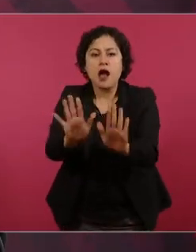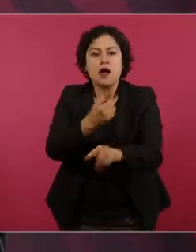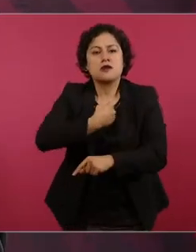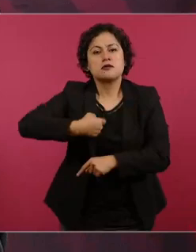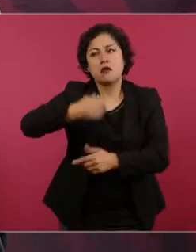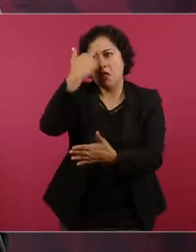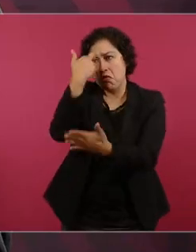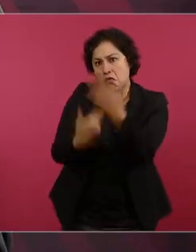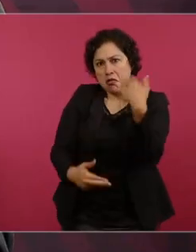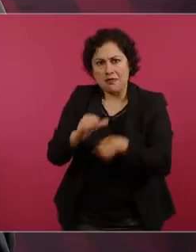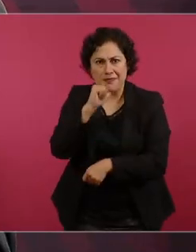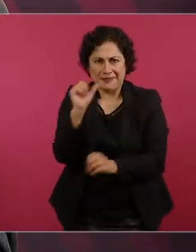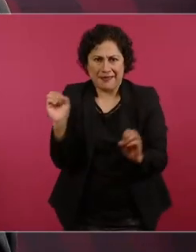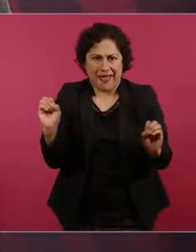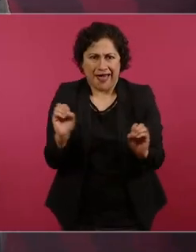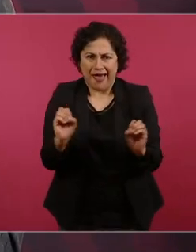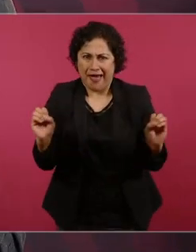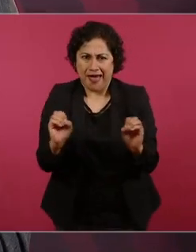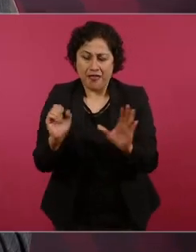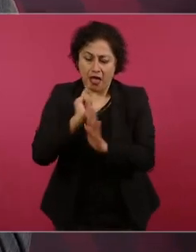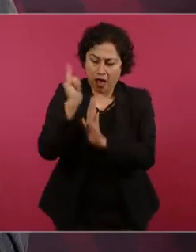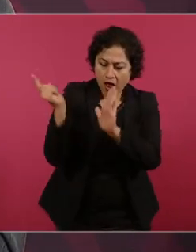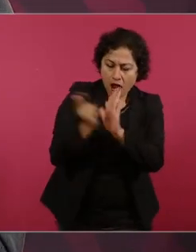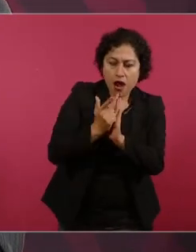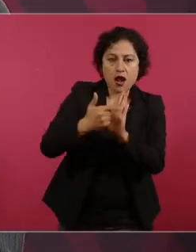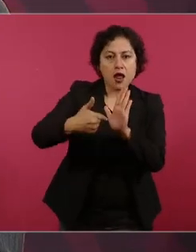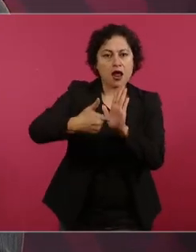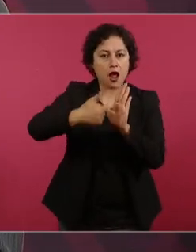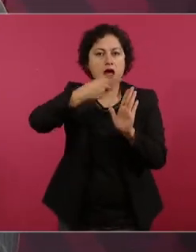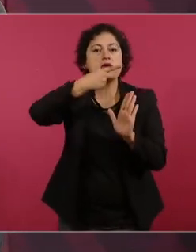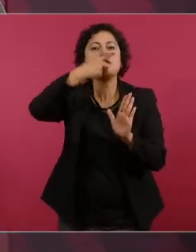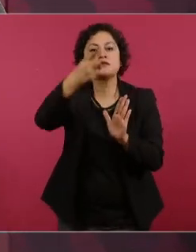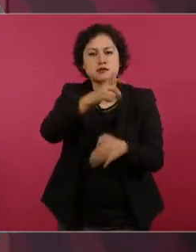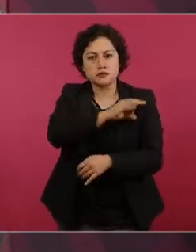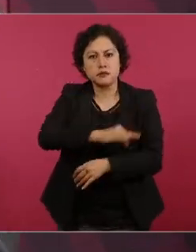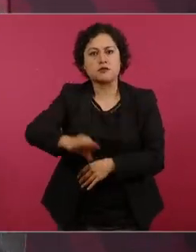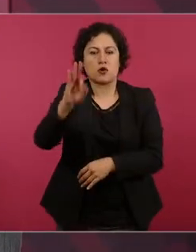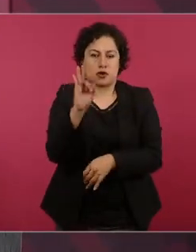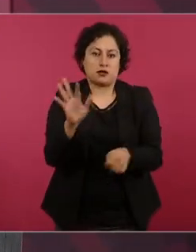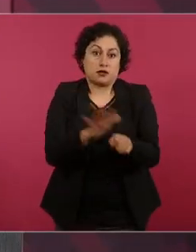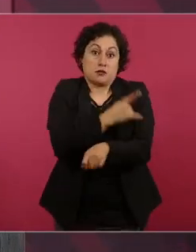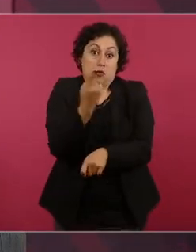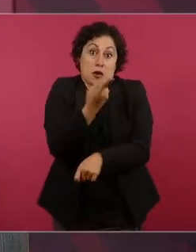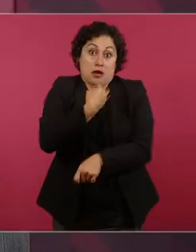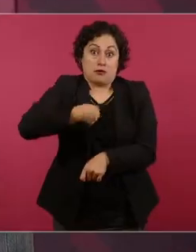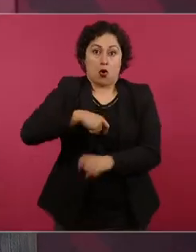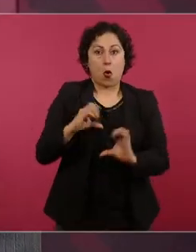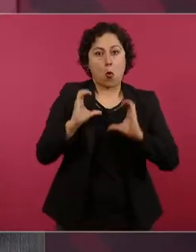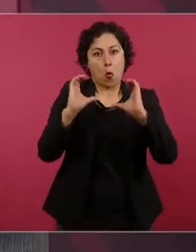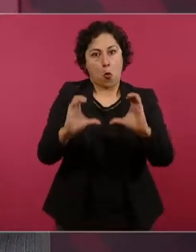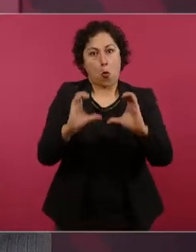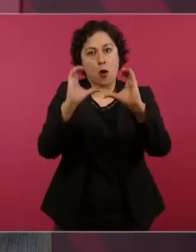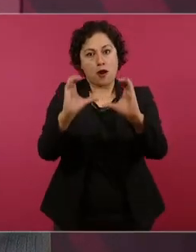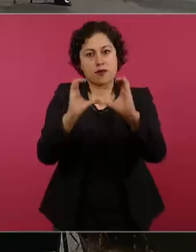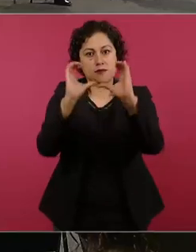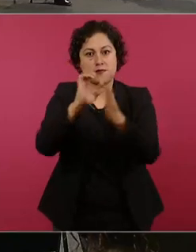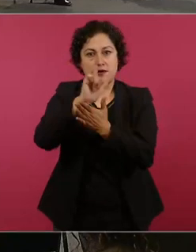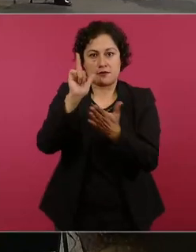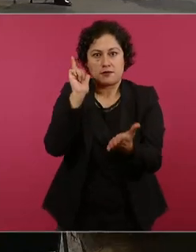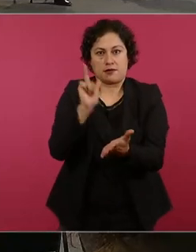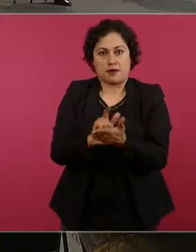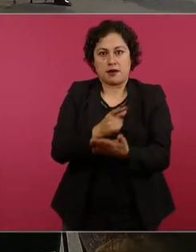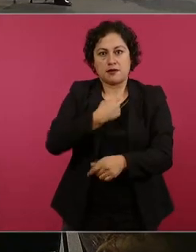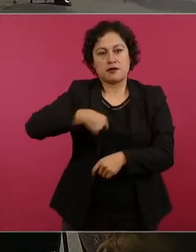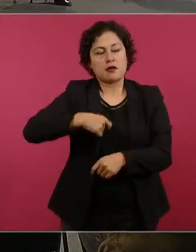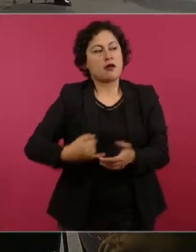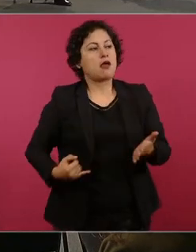violar nada porque si no íbamos a tener una situación difícil legalmente pero además